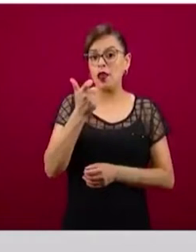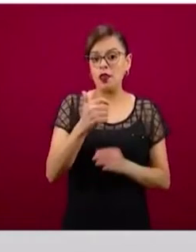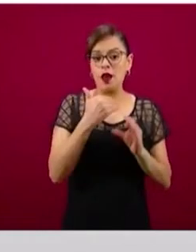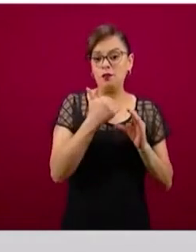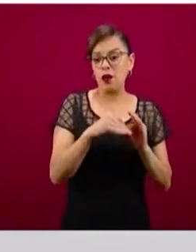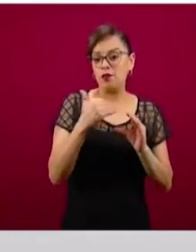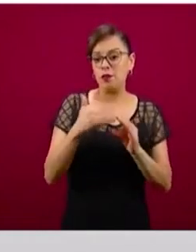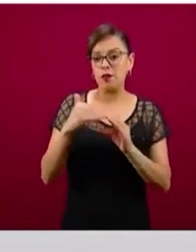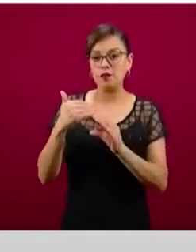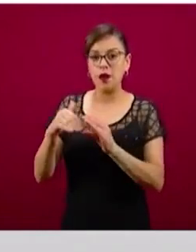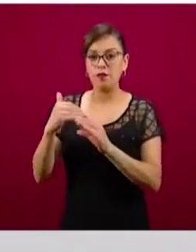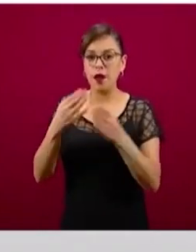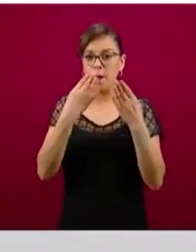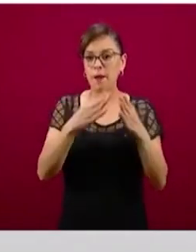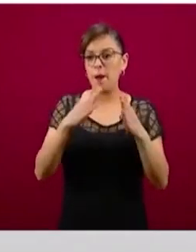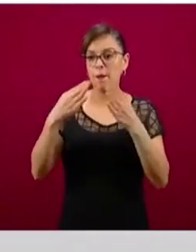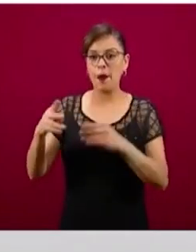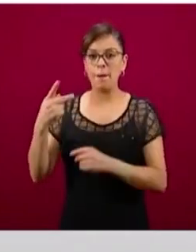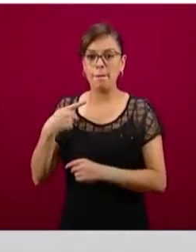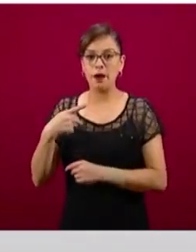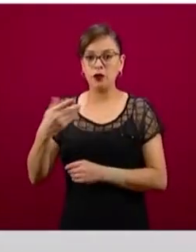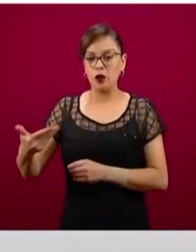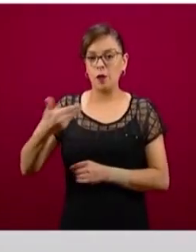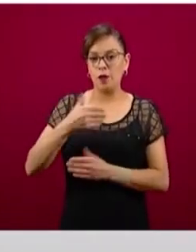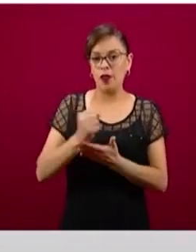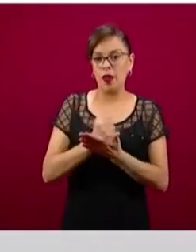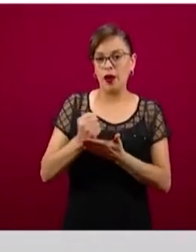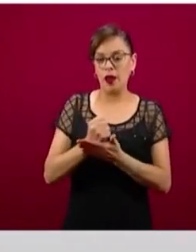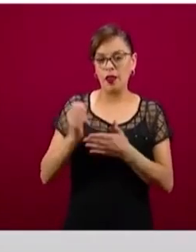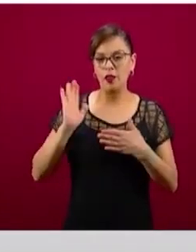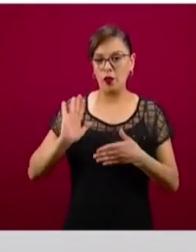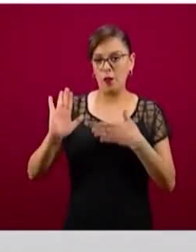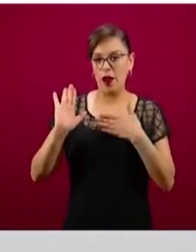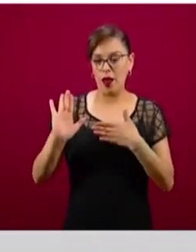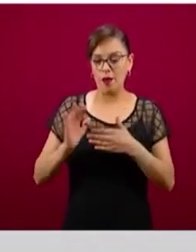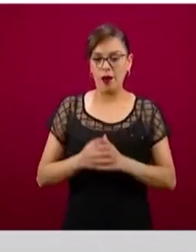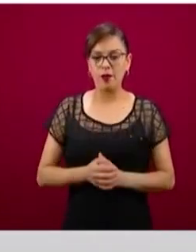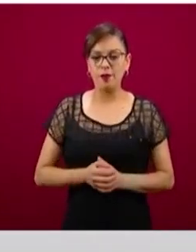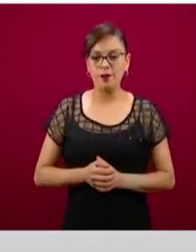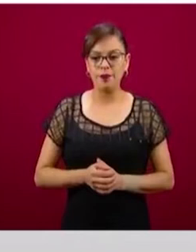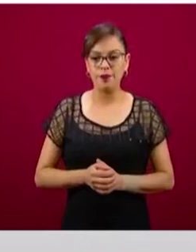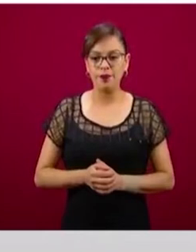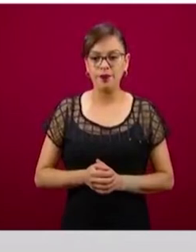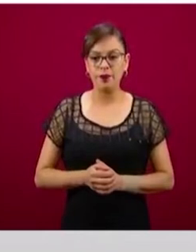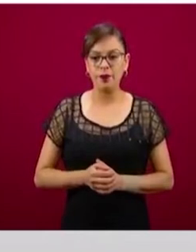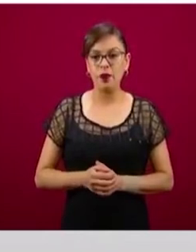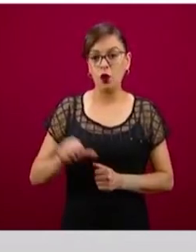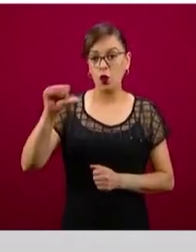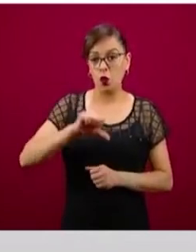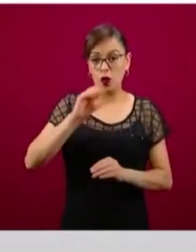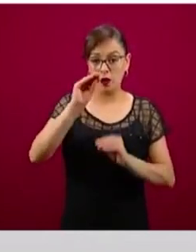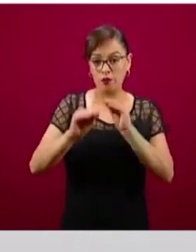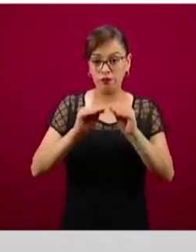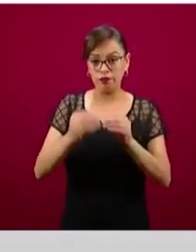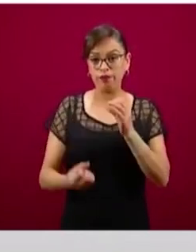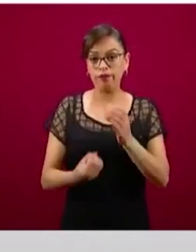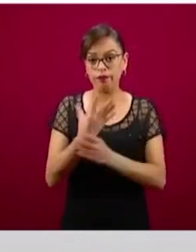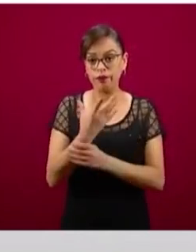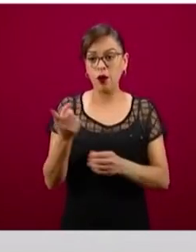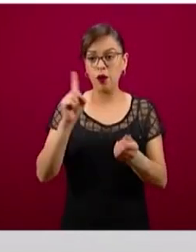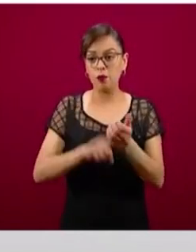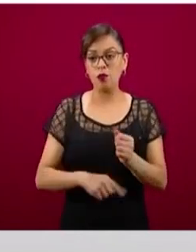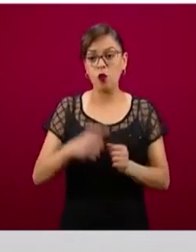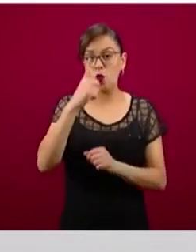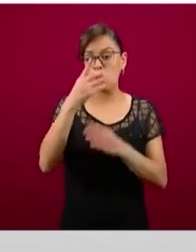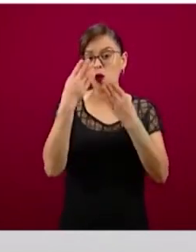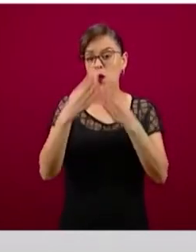los créditos a la palabra. Debo decir que la actualización que traemos el día de hoy solamente incluye un banco, los